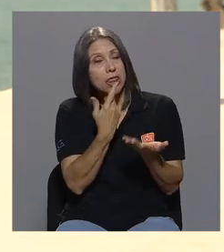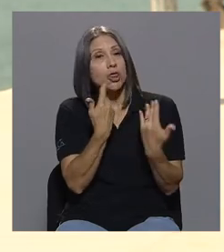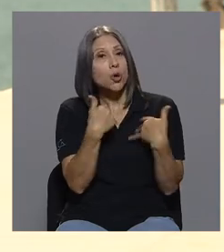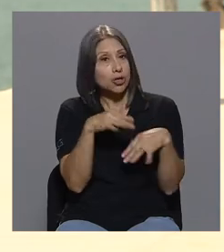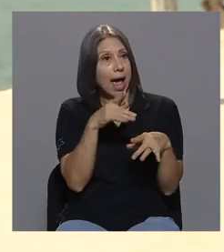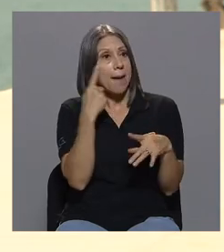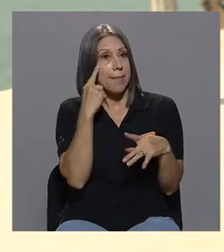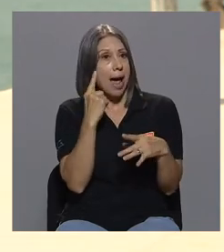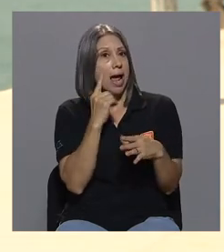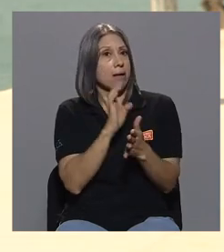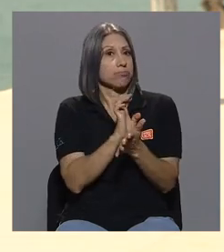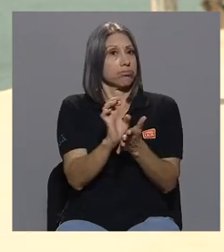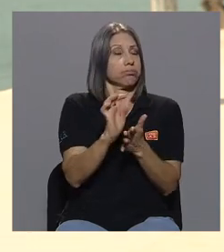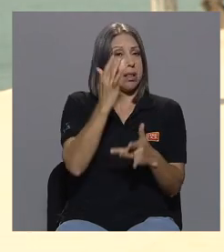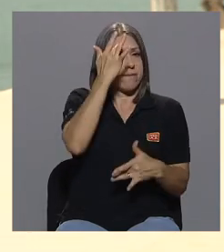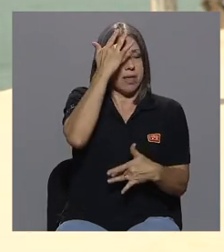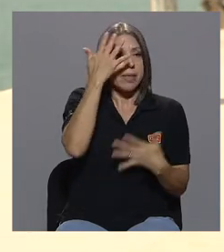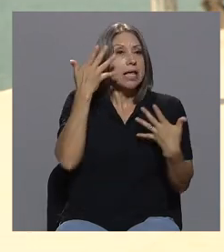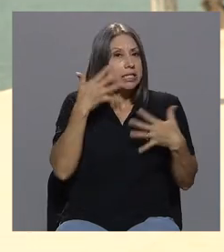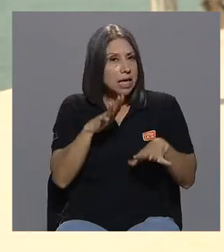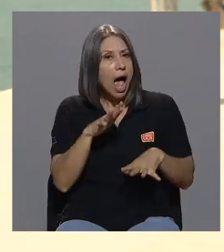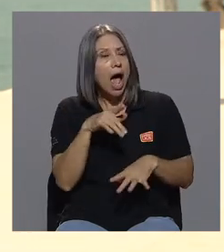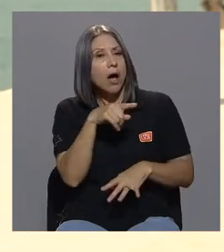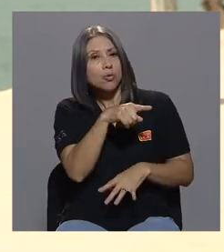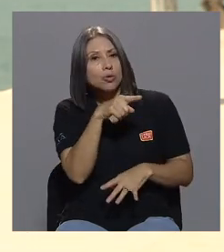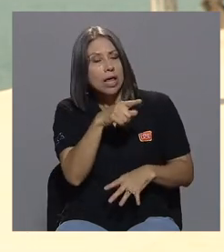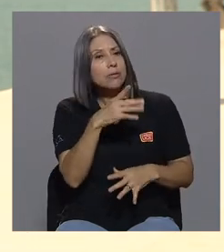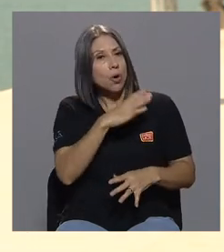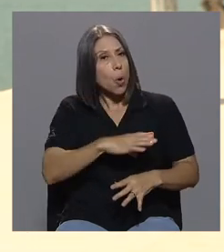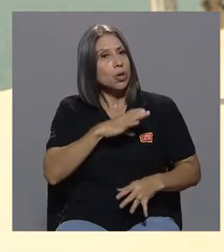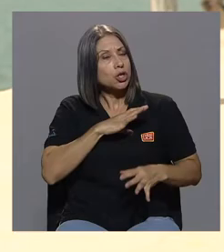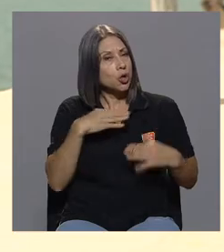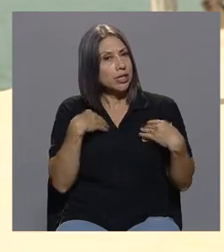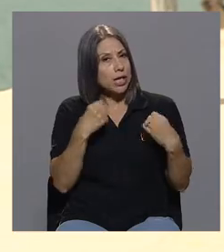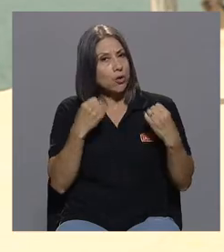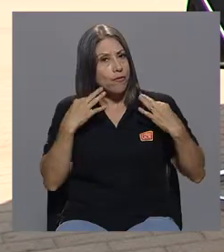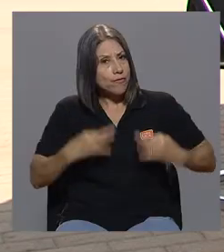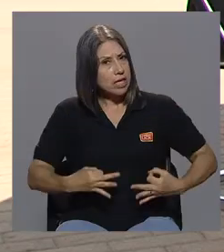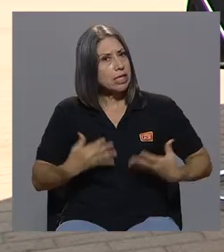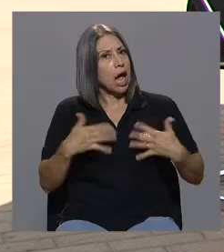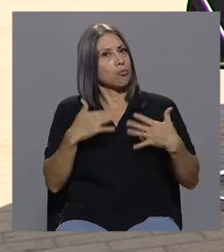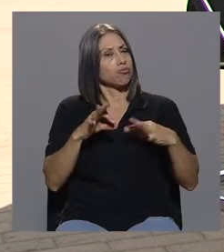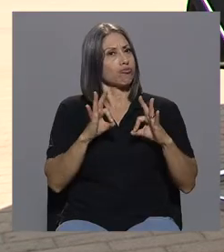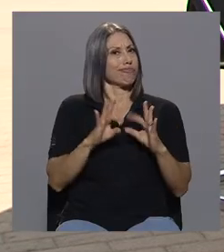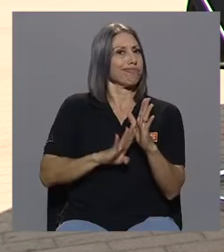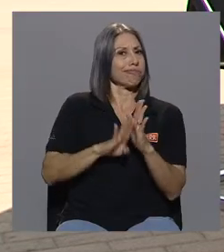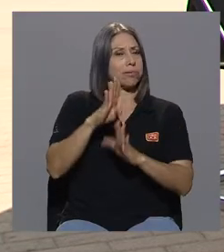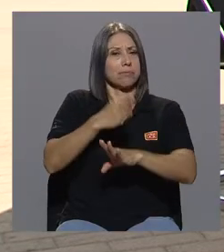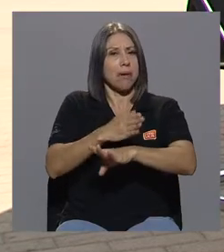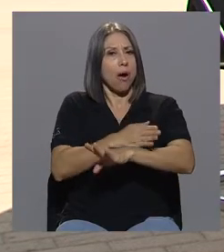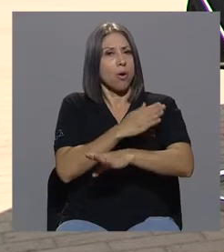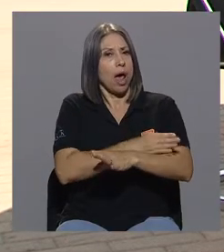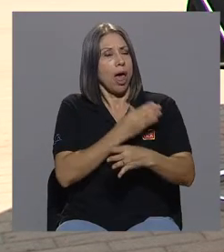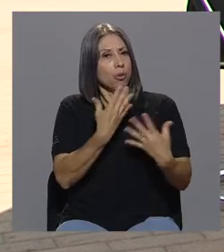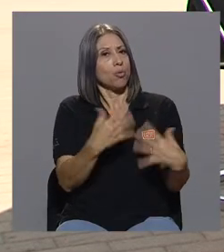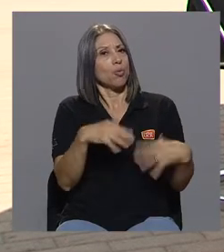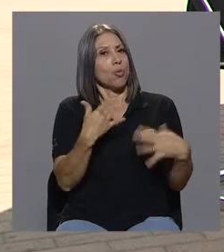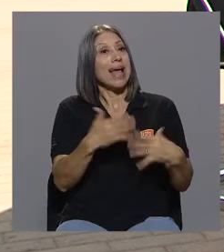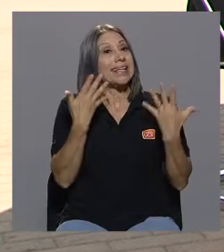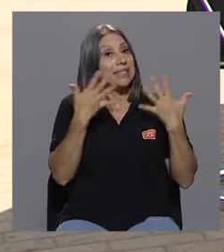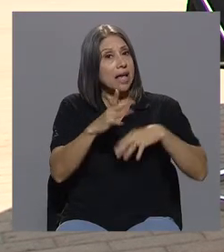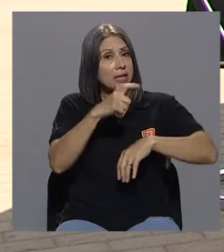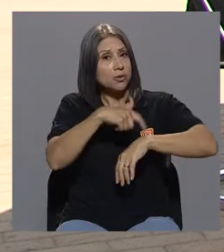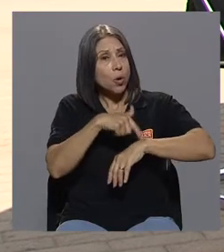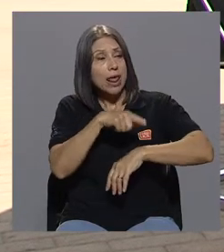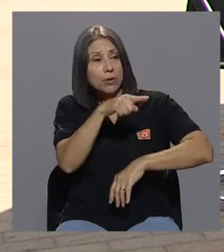es tu parte tu condición de salud física ha mejorado mucho yo creo que ya es hora como de ir pensando